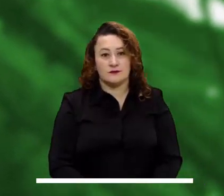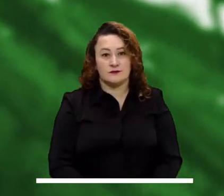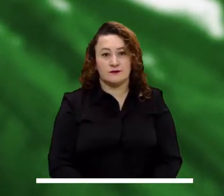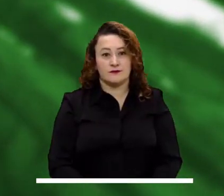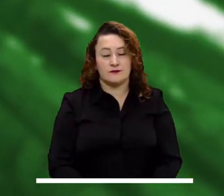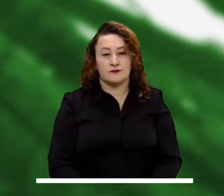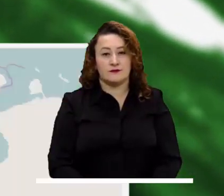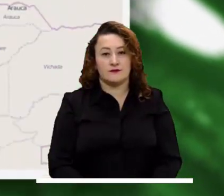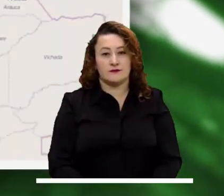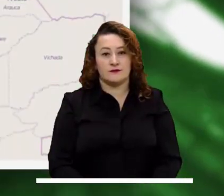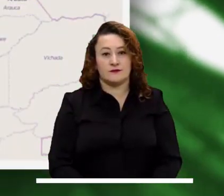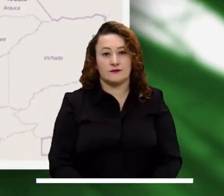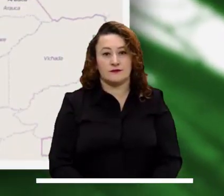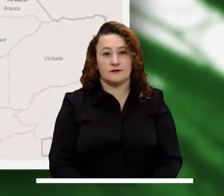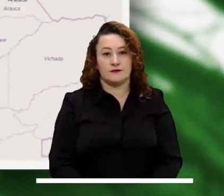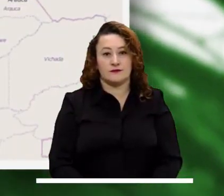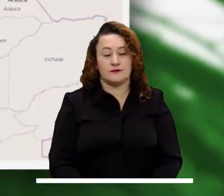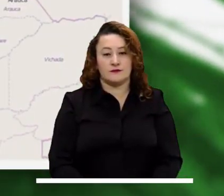Calvario, Neta.